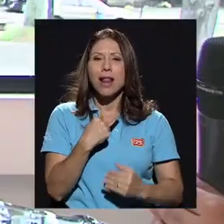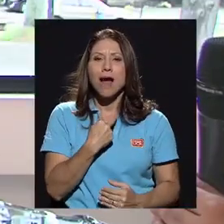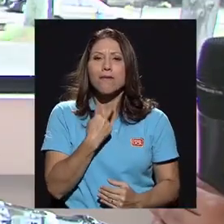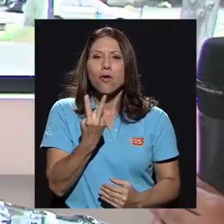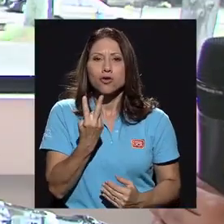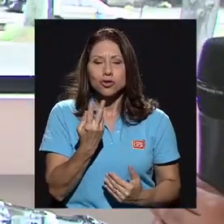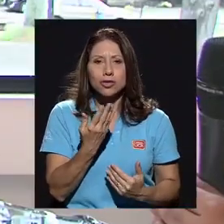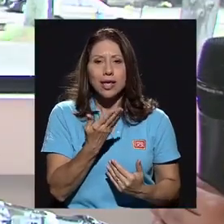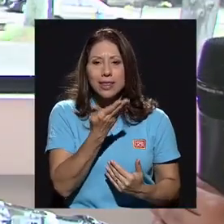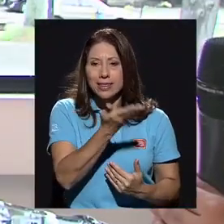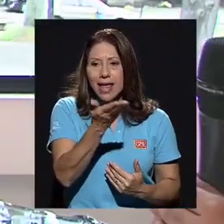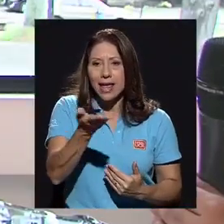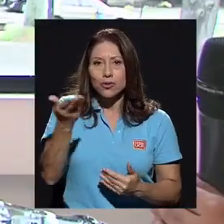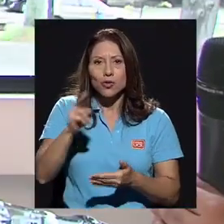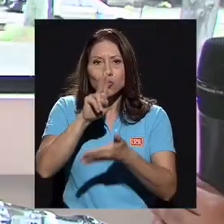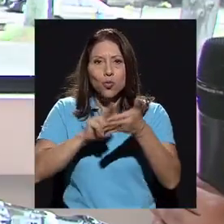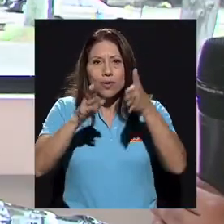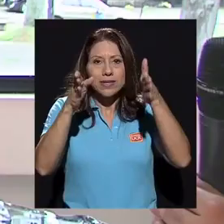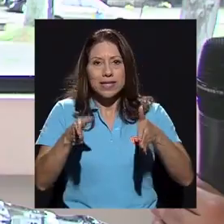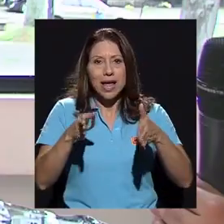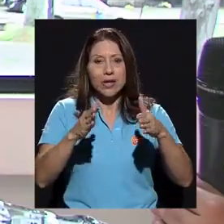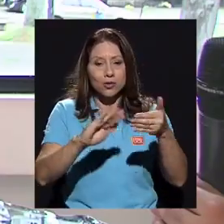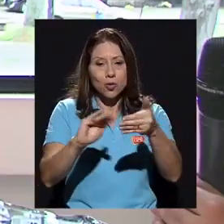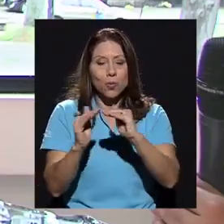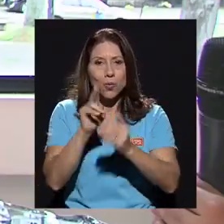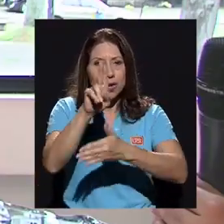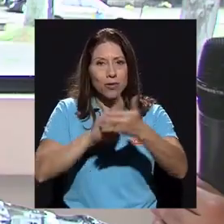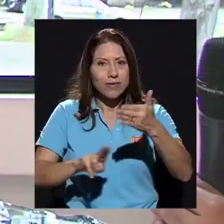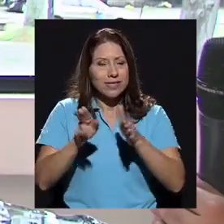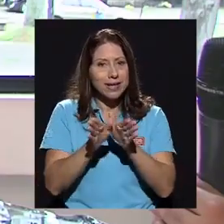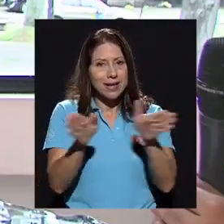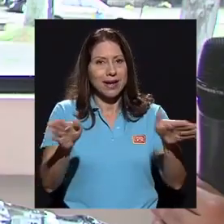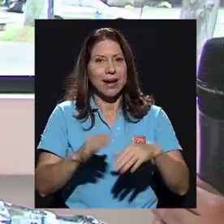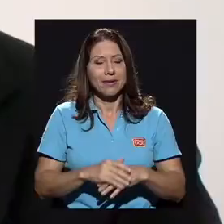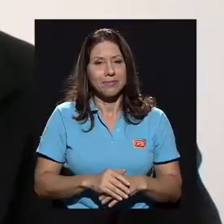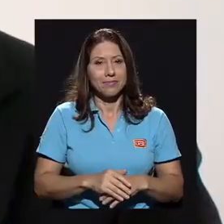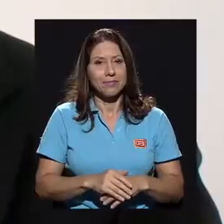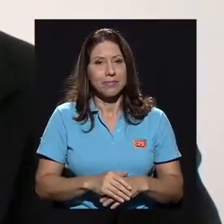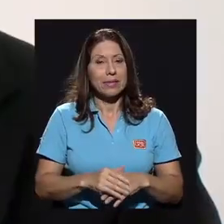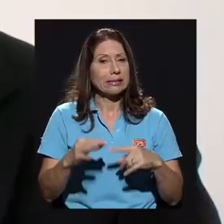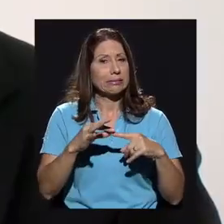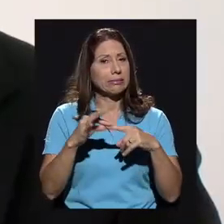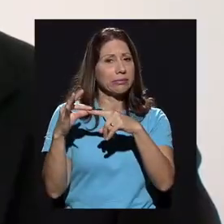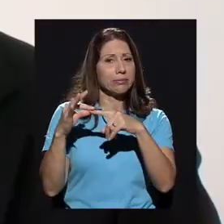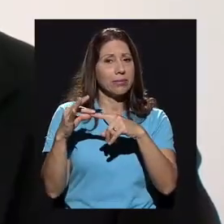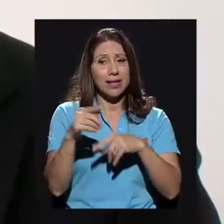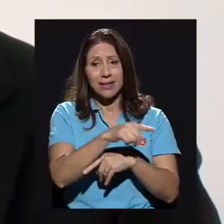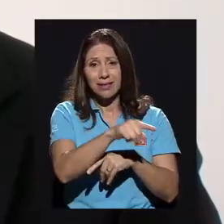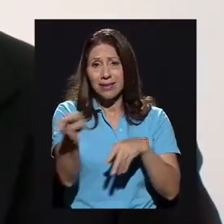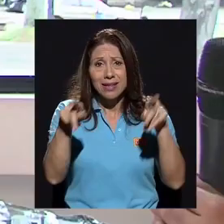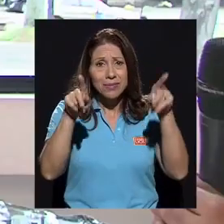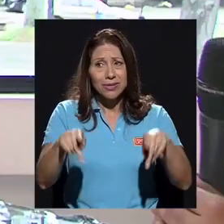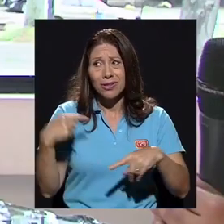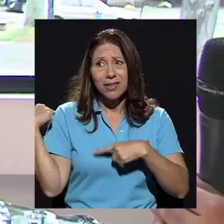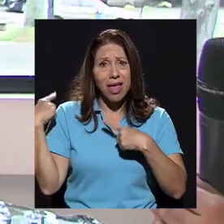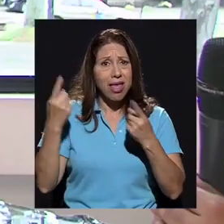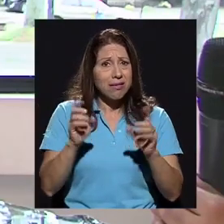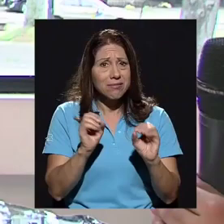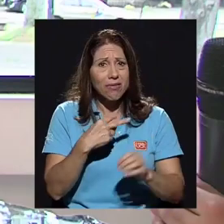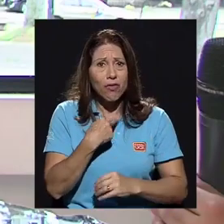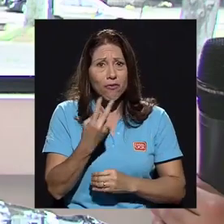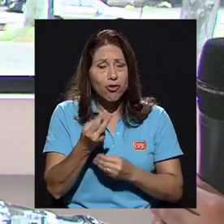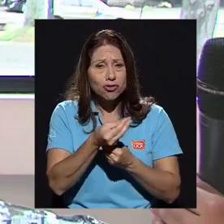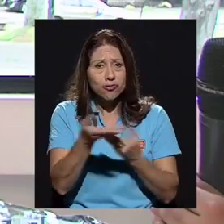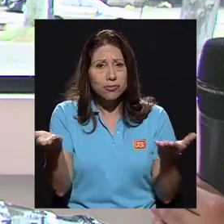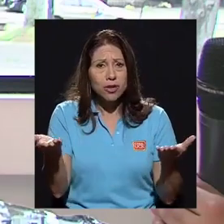universitarios, de esa comunidad universitaria en general y sobre todo de aquellos que no han tenido voz dentro de este